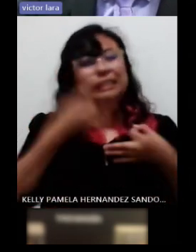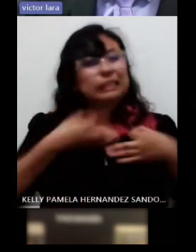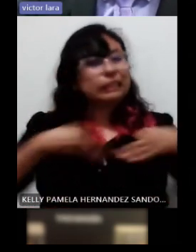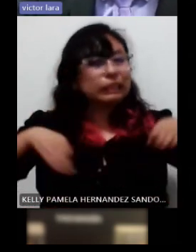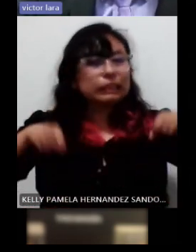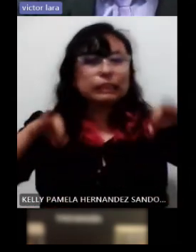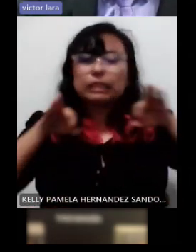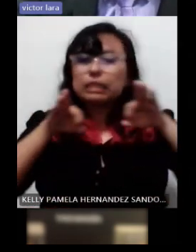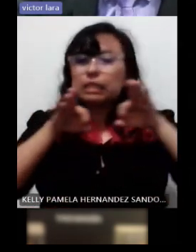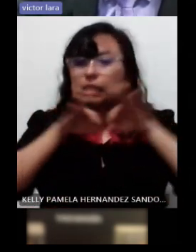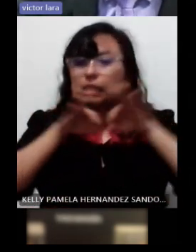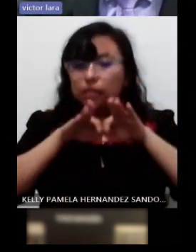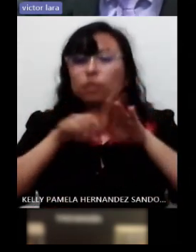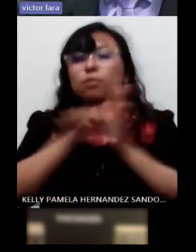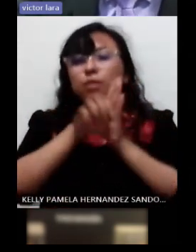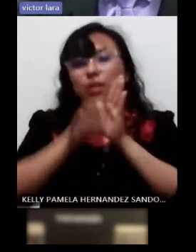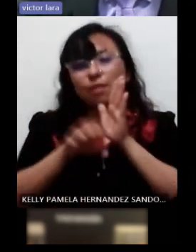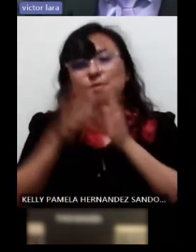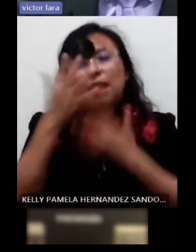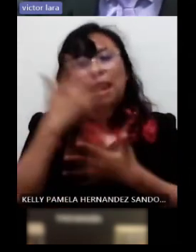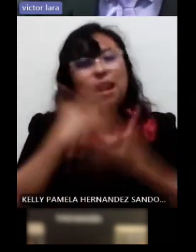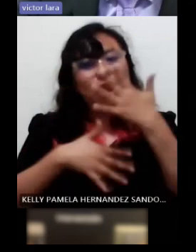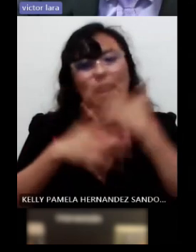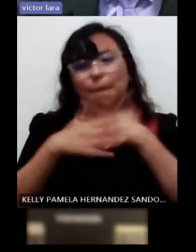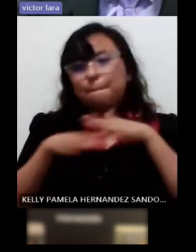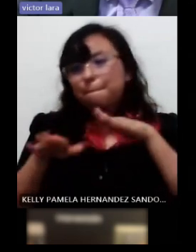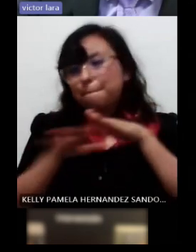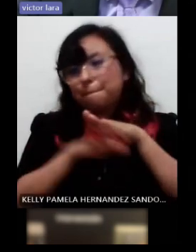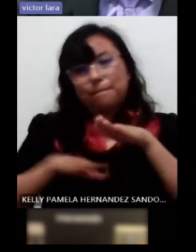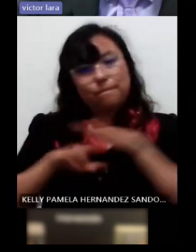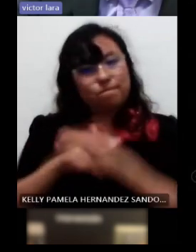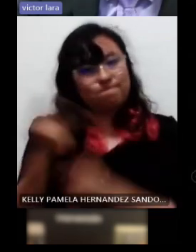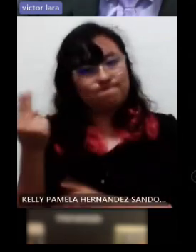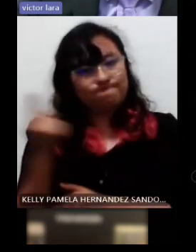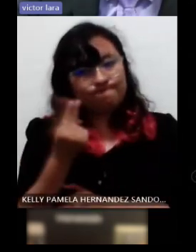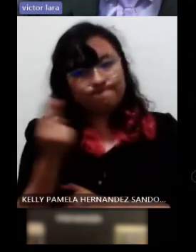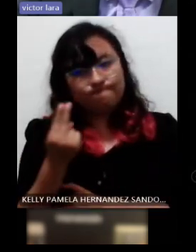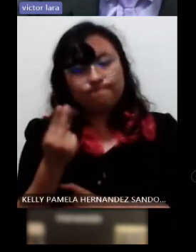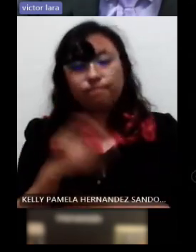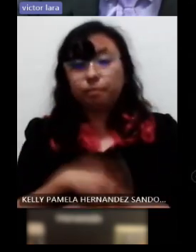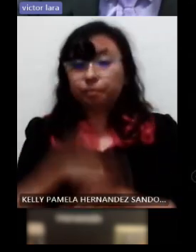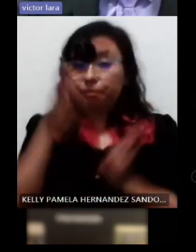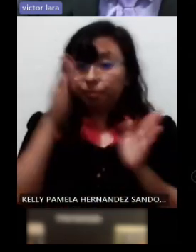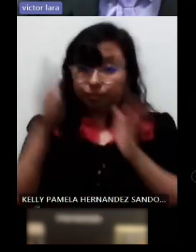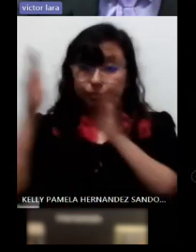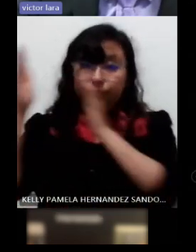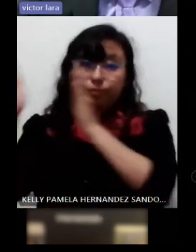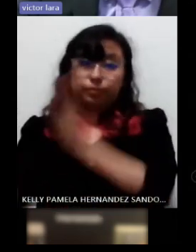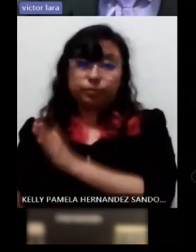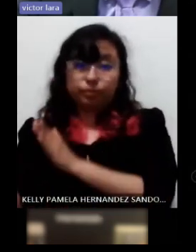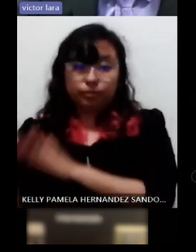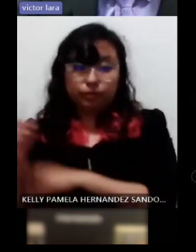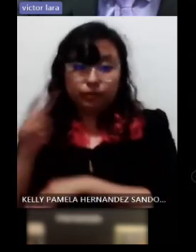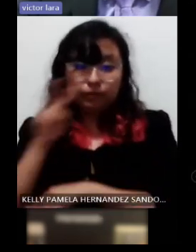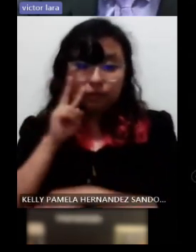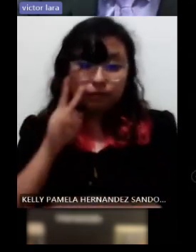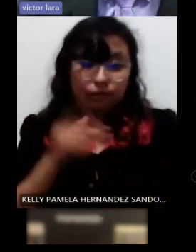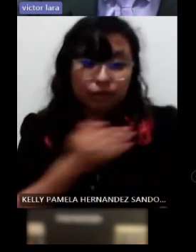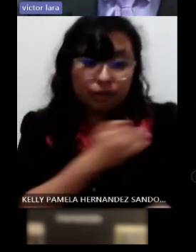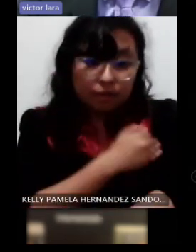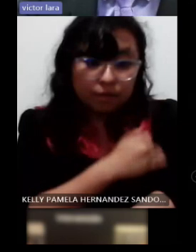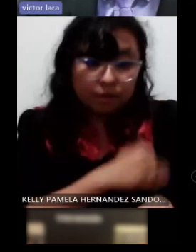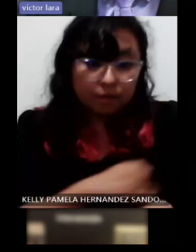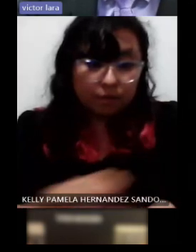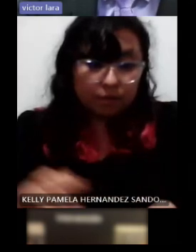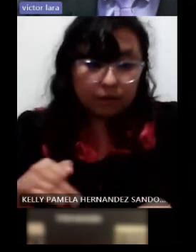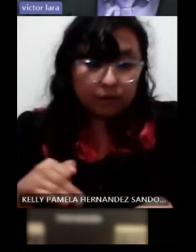el conocimiento básico de la lengua de señas en la parte derecha del hombro del paciente se ve a la familiar haciendo la